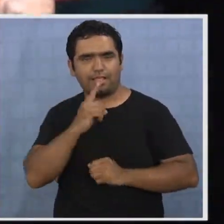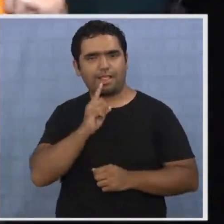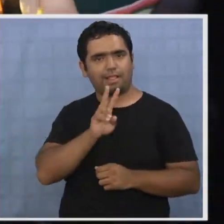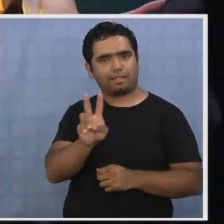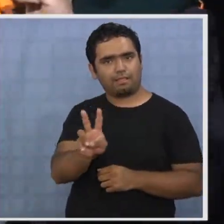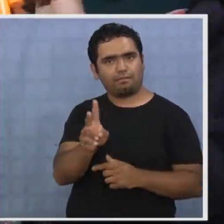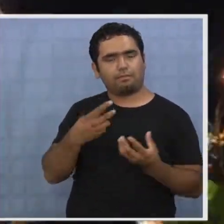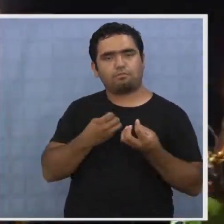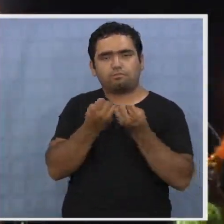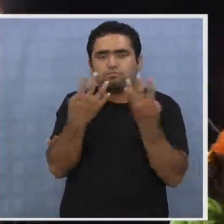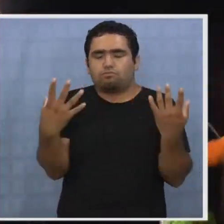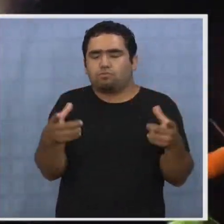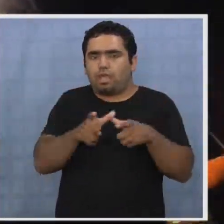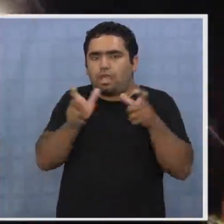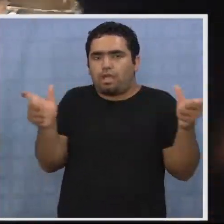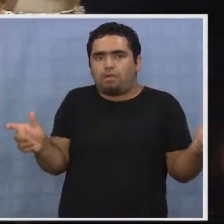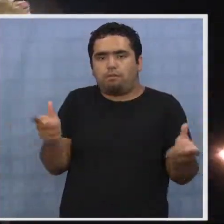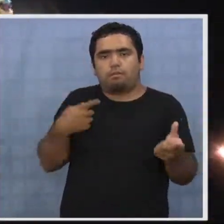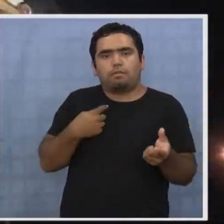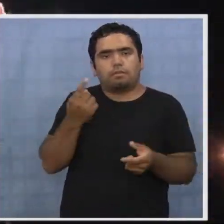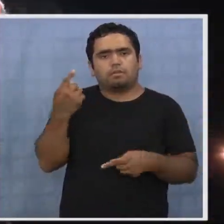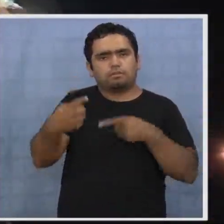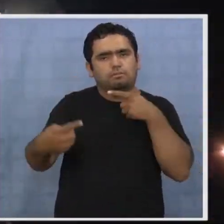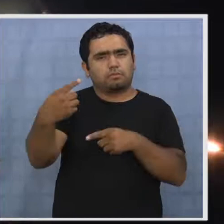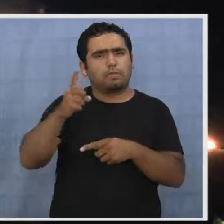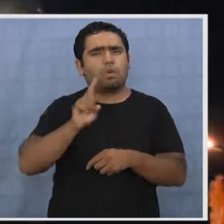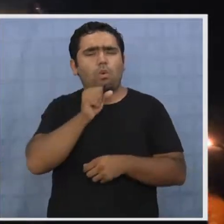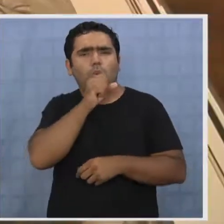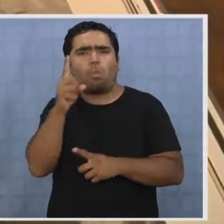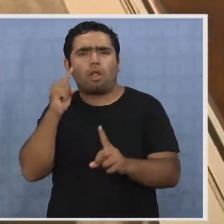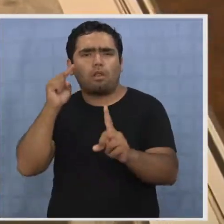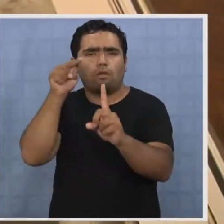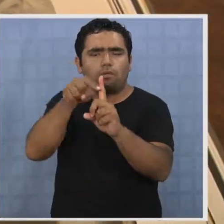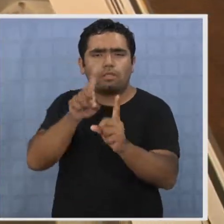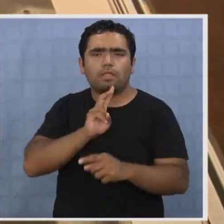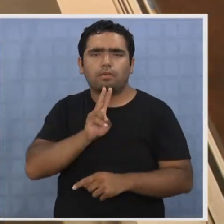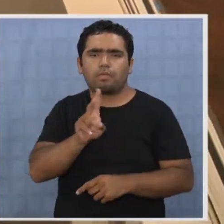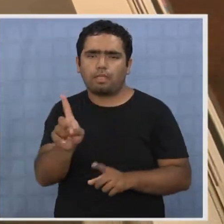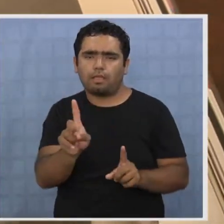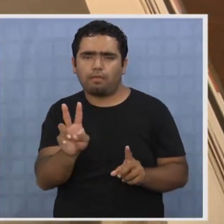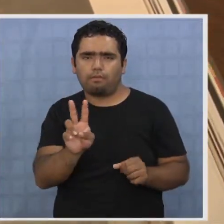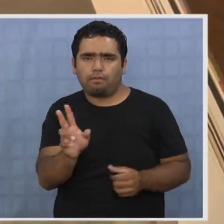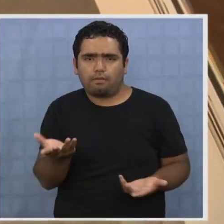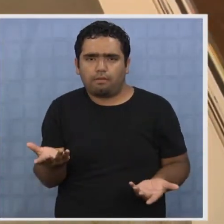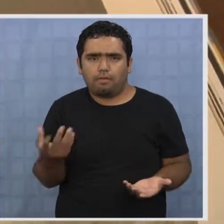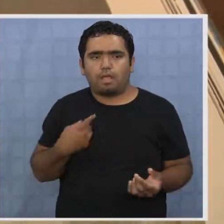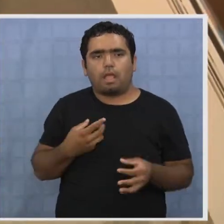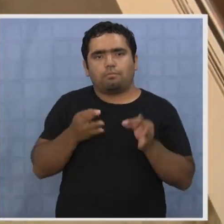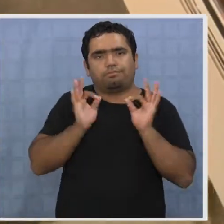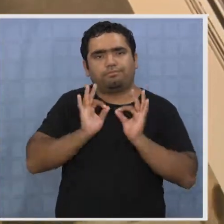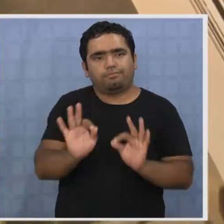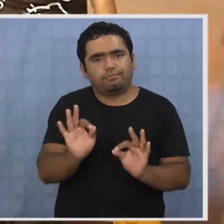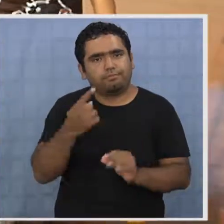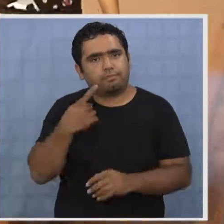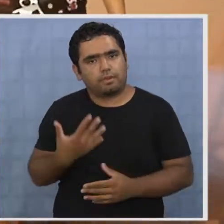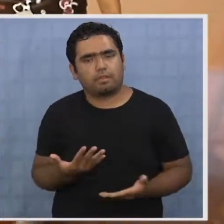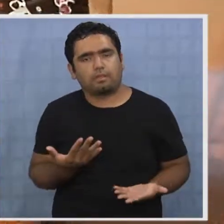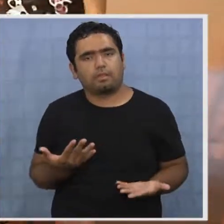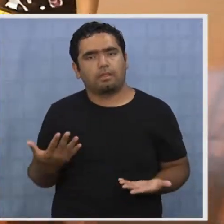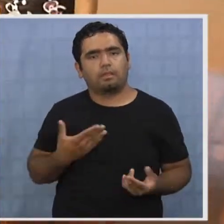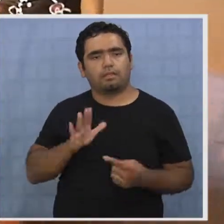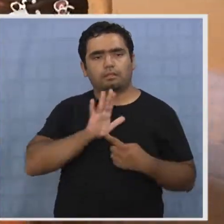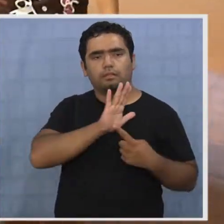amplia, por lo que el debate sobre el rol de televisión nacional en este tema es clave, a la vez que la